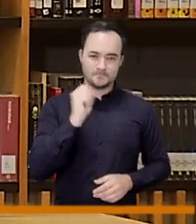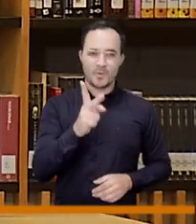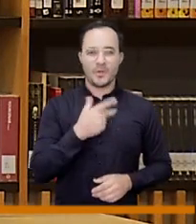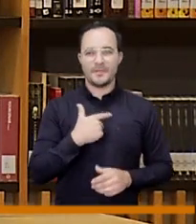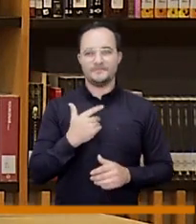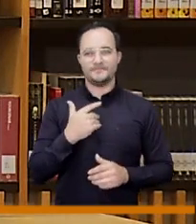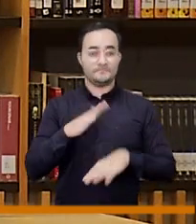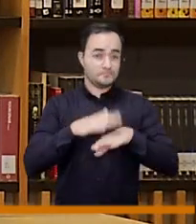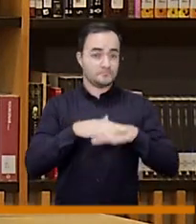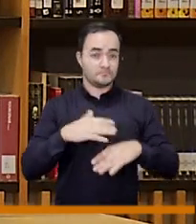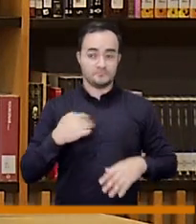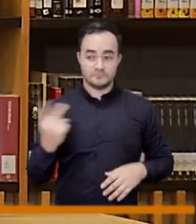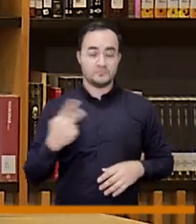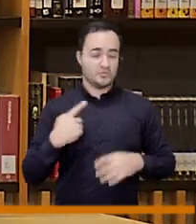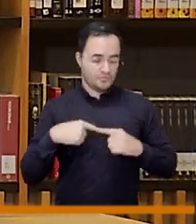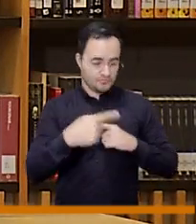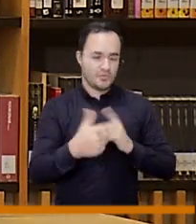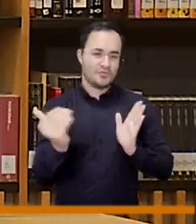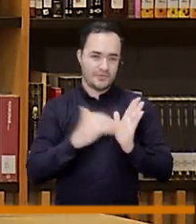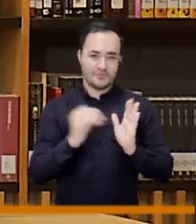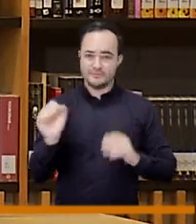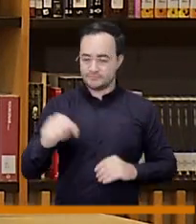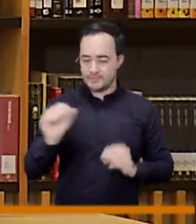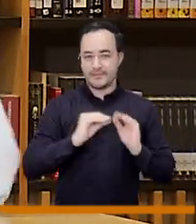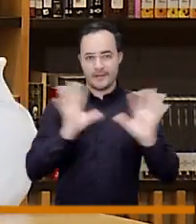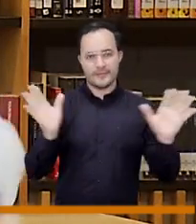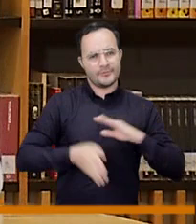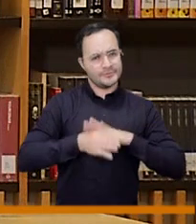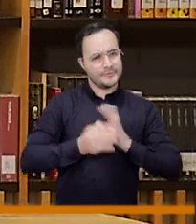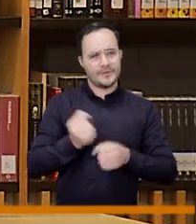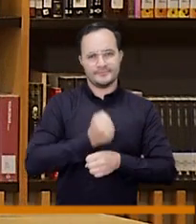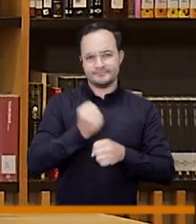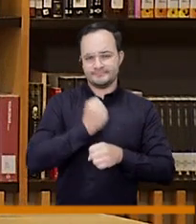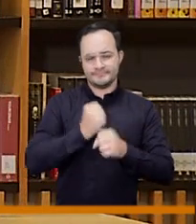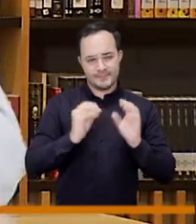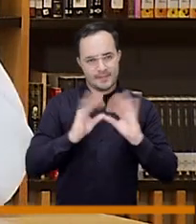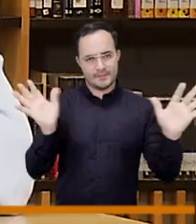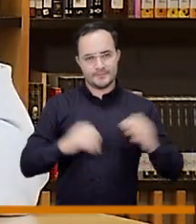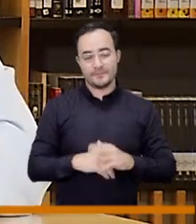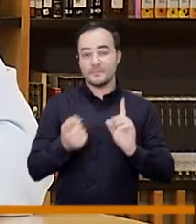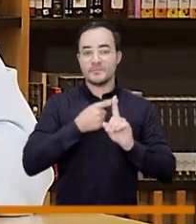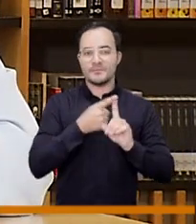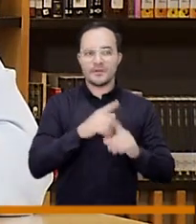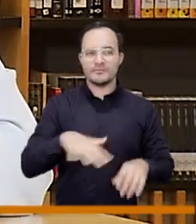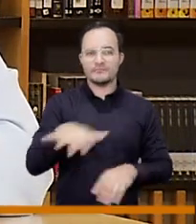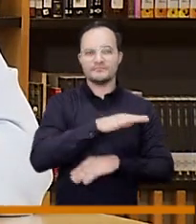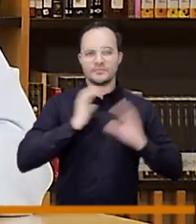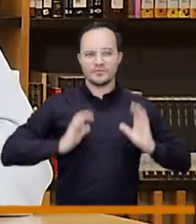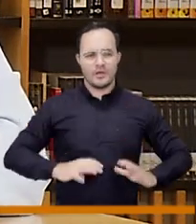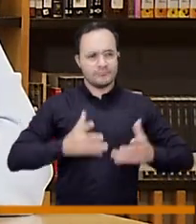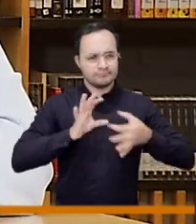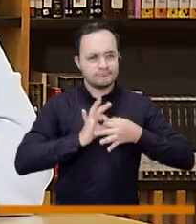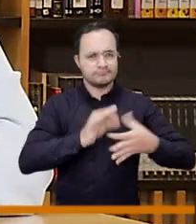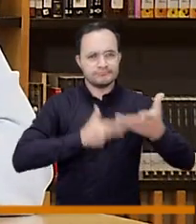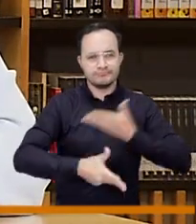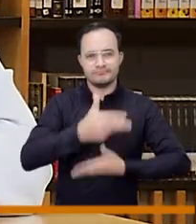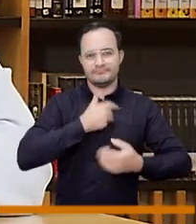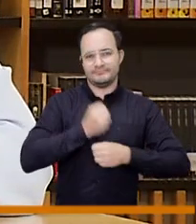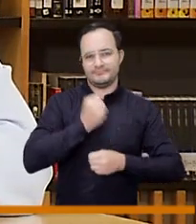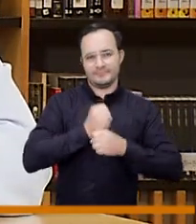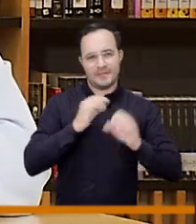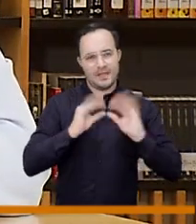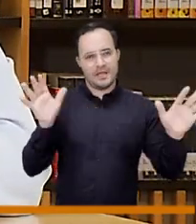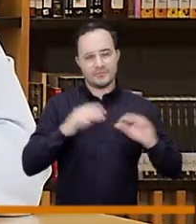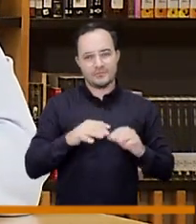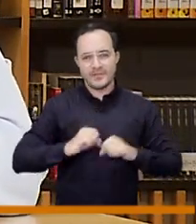repetir queremos volver a seguir trabajando y haciendo primero todo el trabajo comunitario y de gestión en